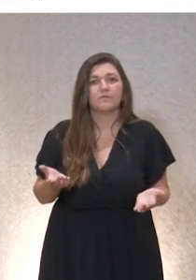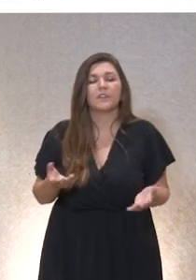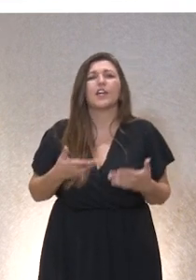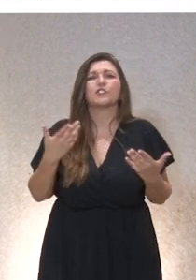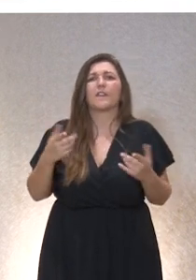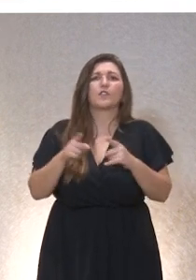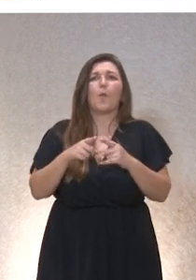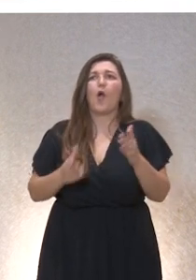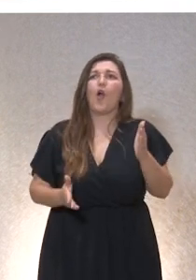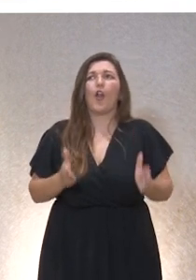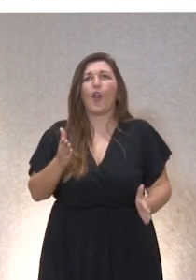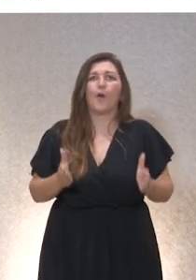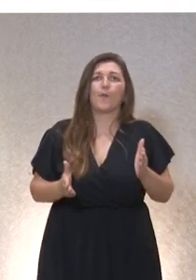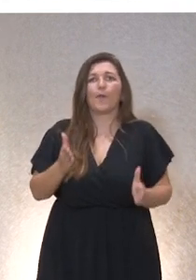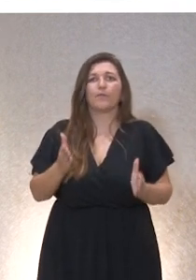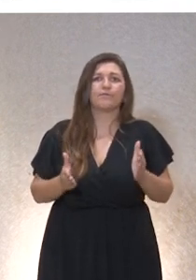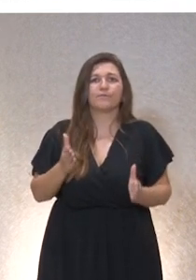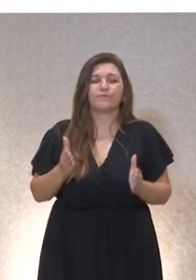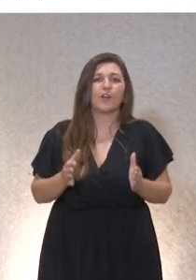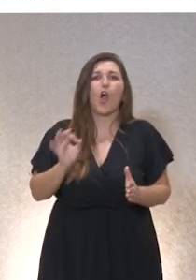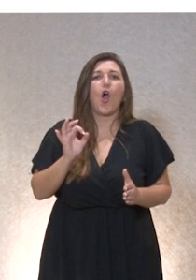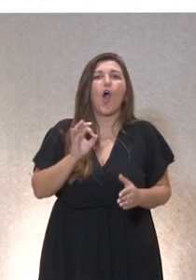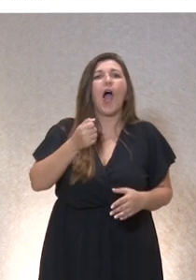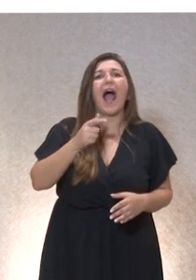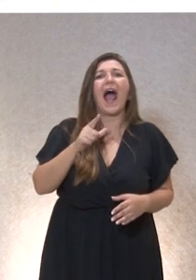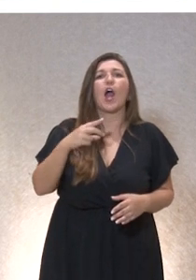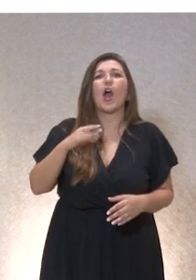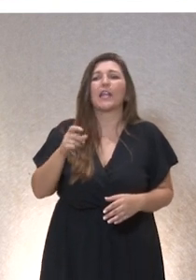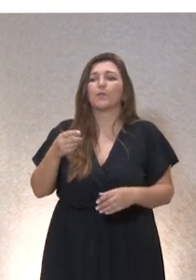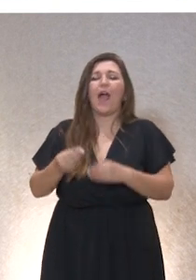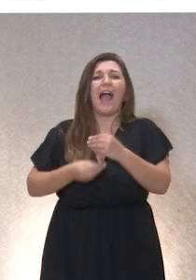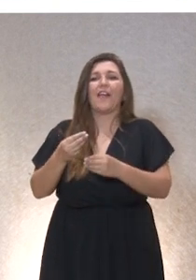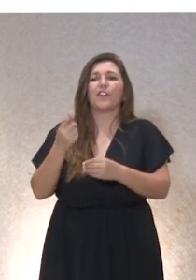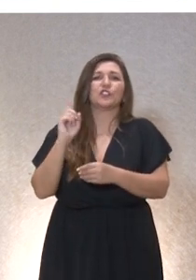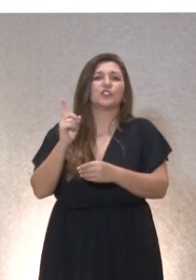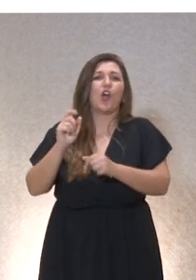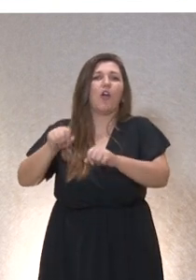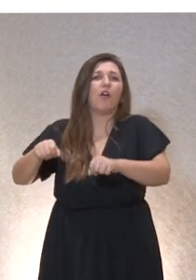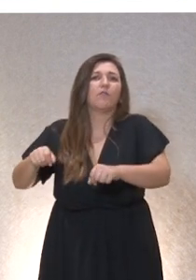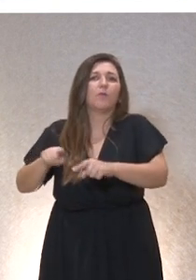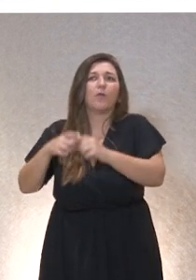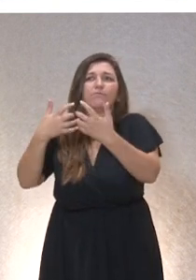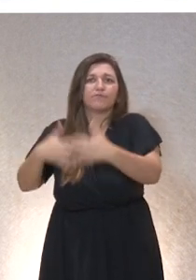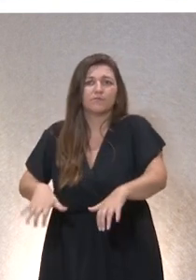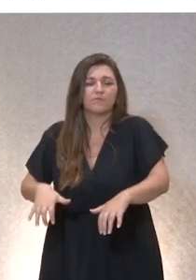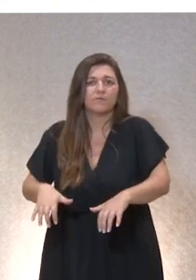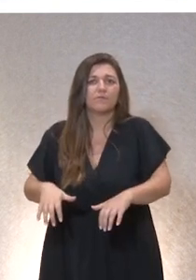robot que funciona solo, no es un logaritmo que trabaja solo, hace solo las cosas, sino que hay una